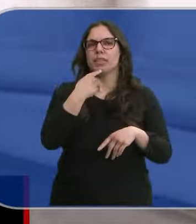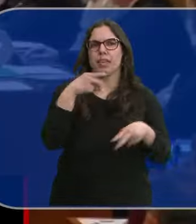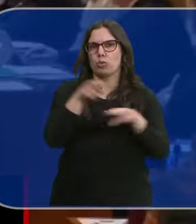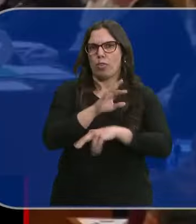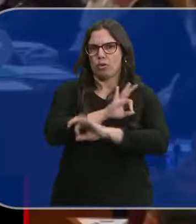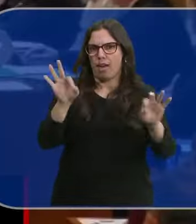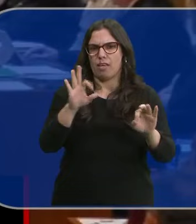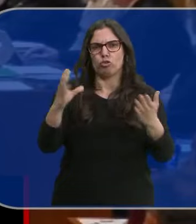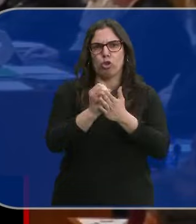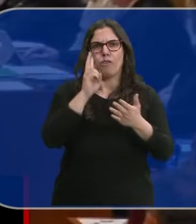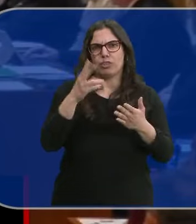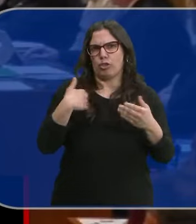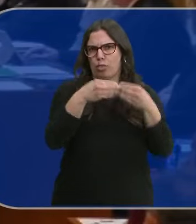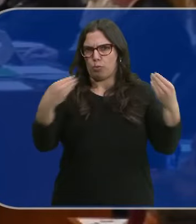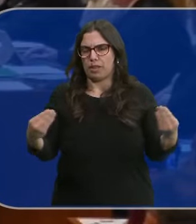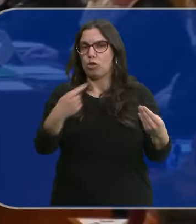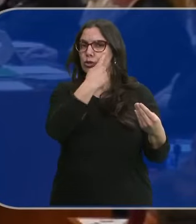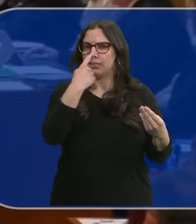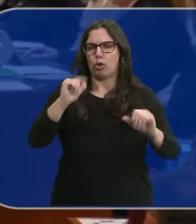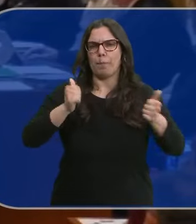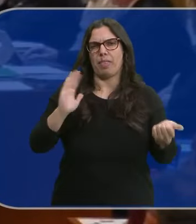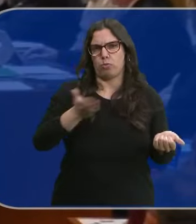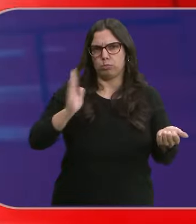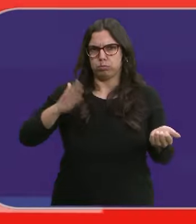documentación. Ya han declarado los primeros testigos.